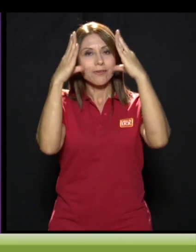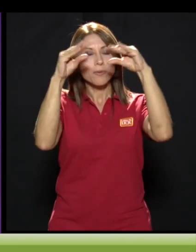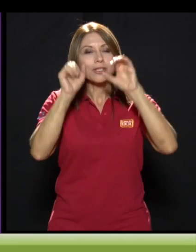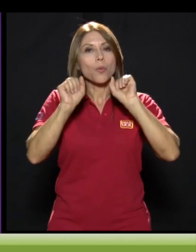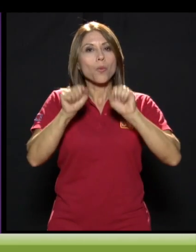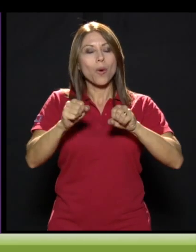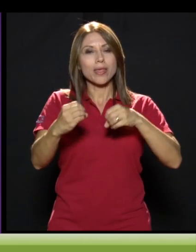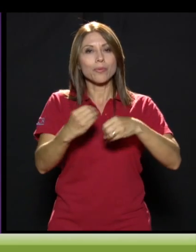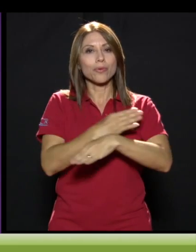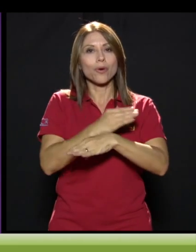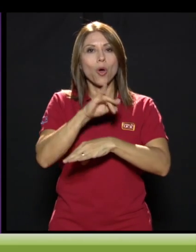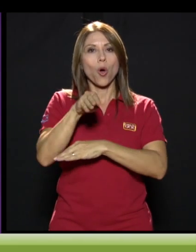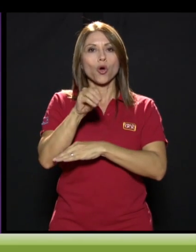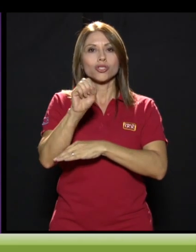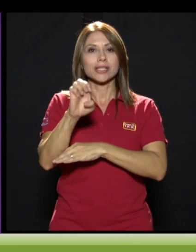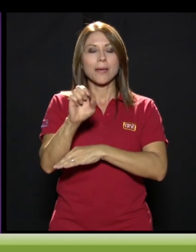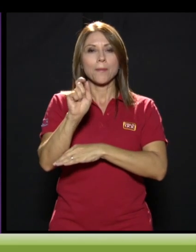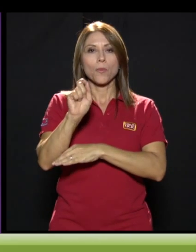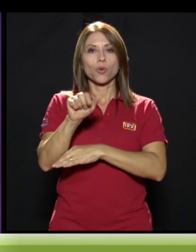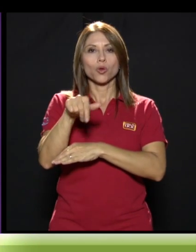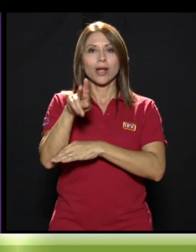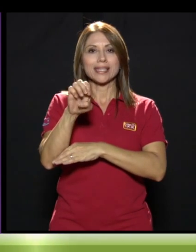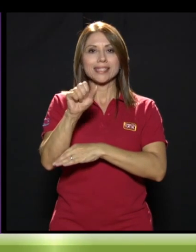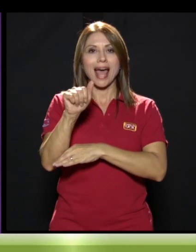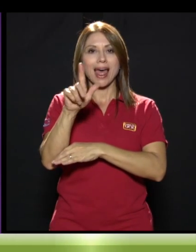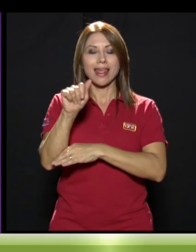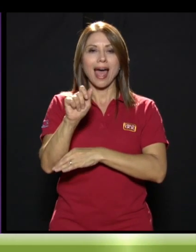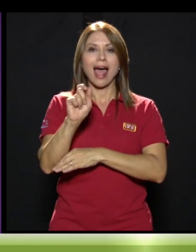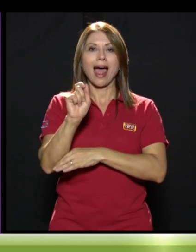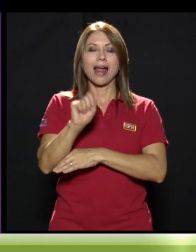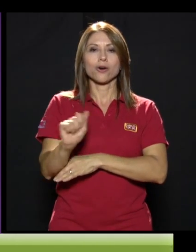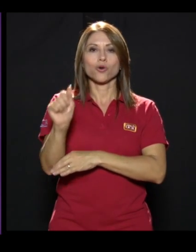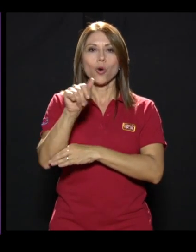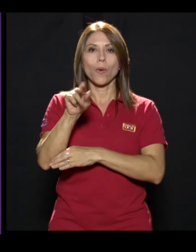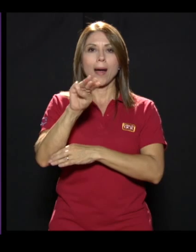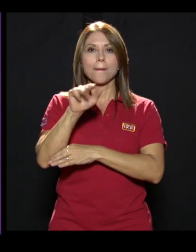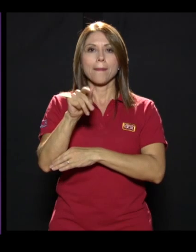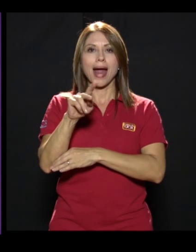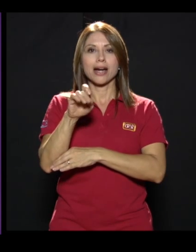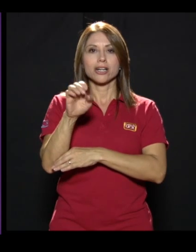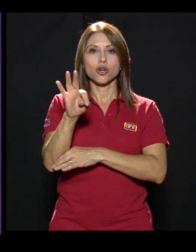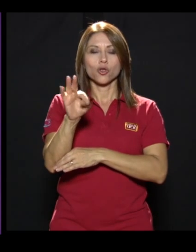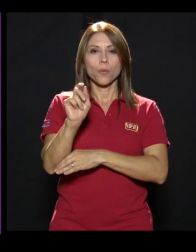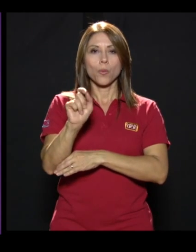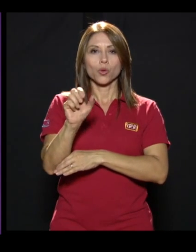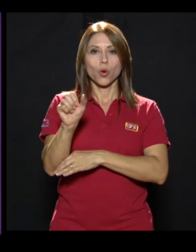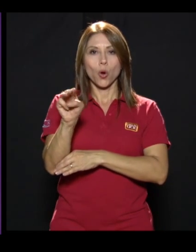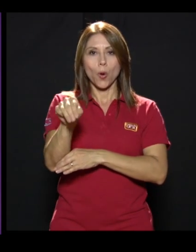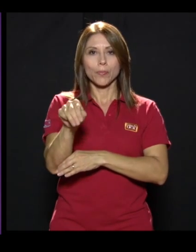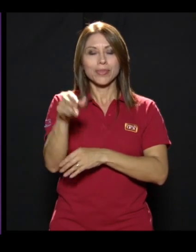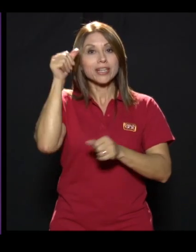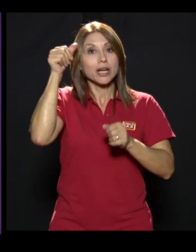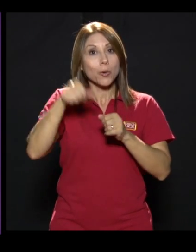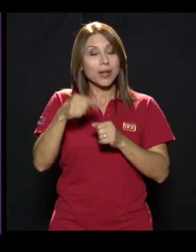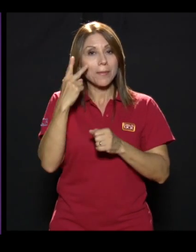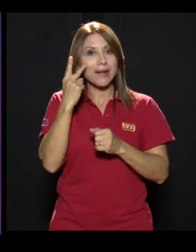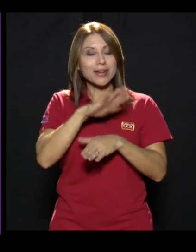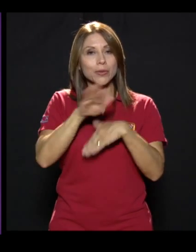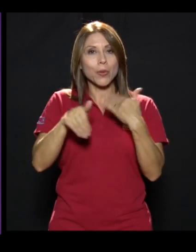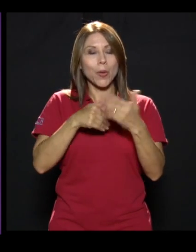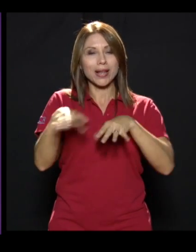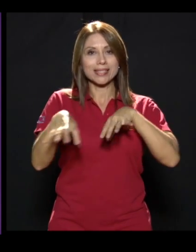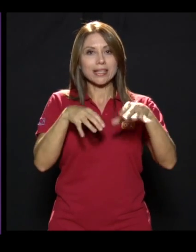puede escribir al correo jose.quesada.marriot.com Recuerde que para revisar los detalles de estas